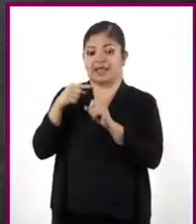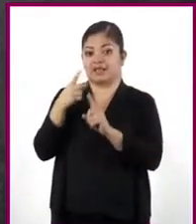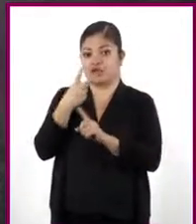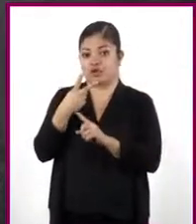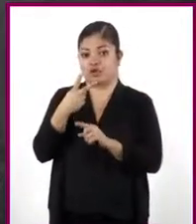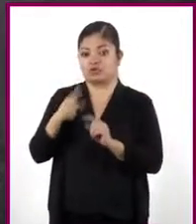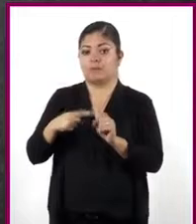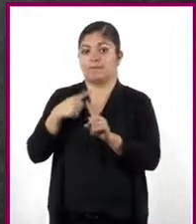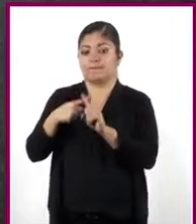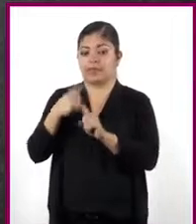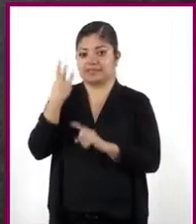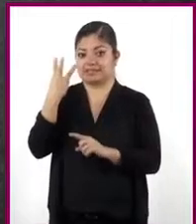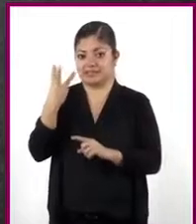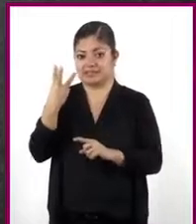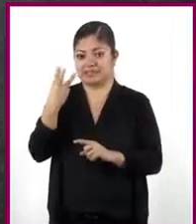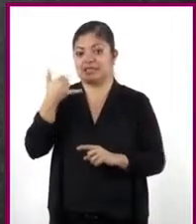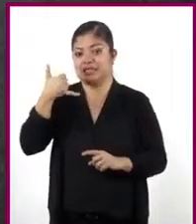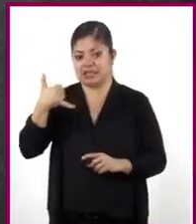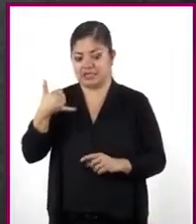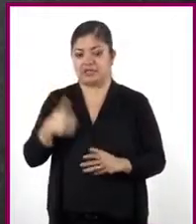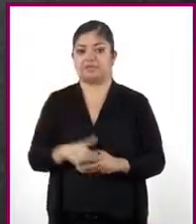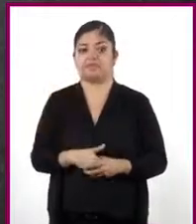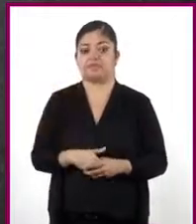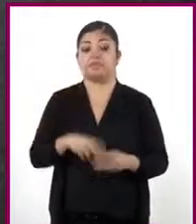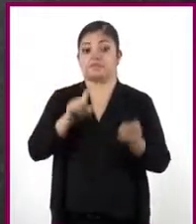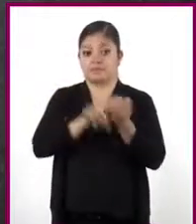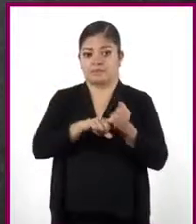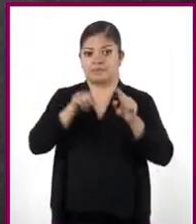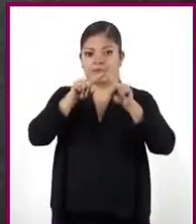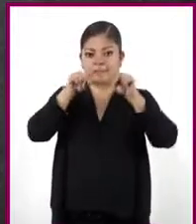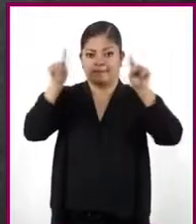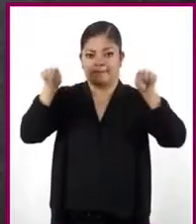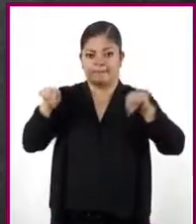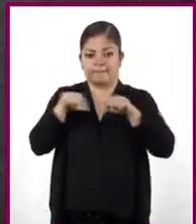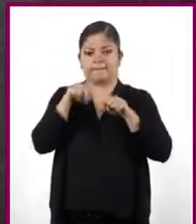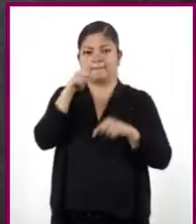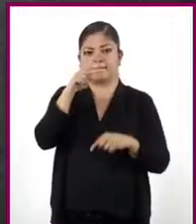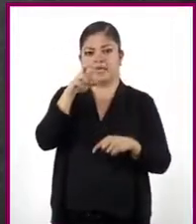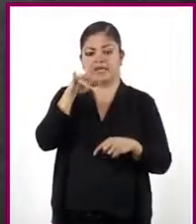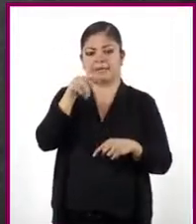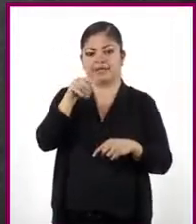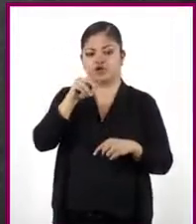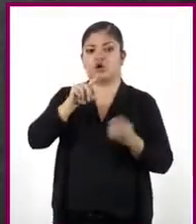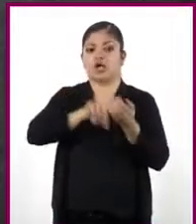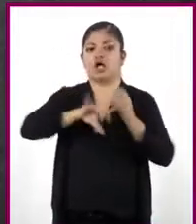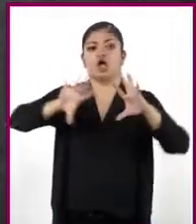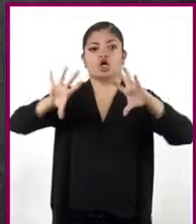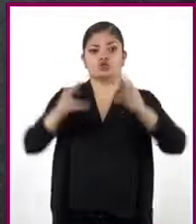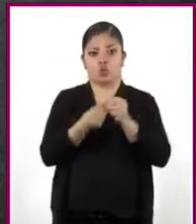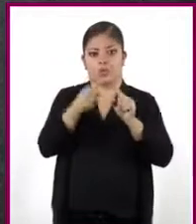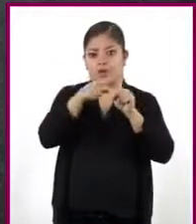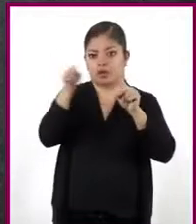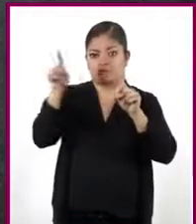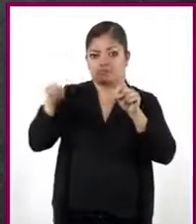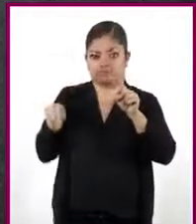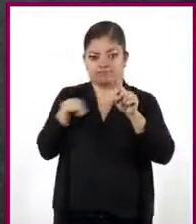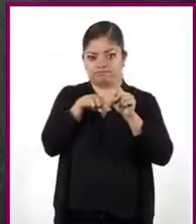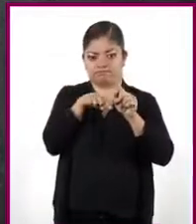Y. Como recordarás, el perímetro de un rectángulo es la suma de la longitud de todos sus lados.